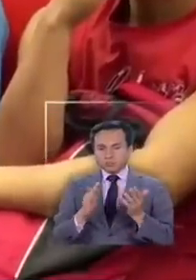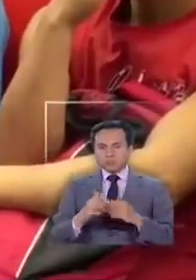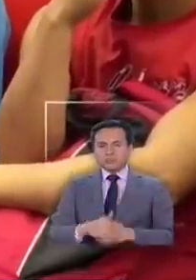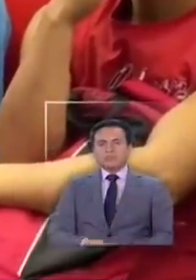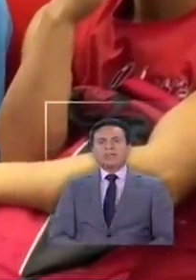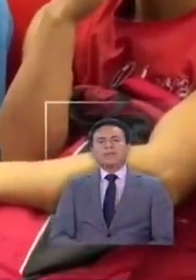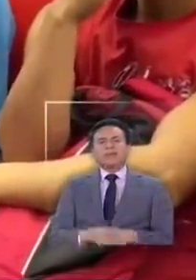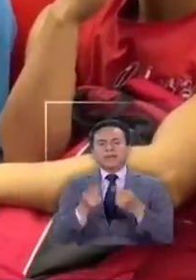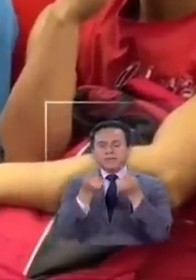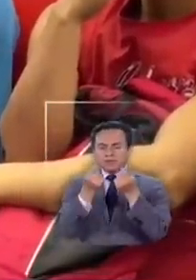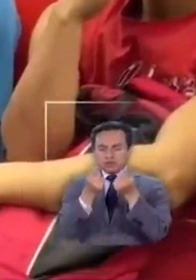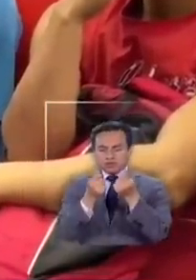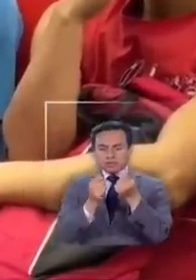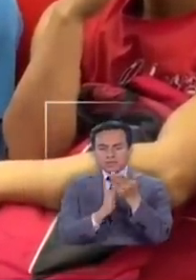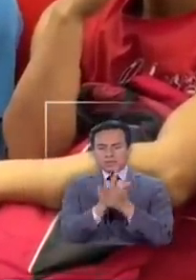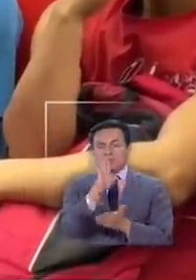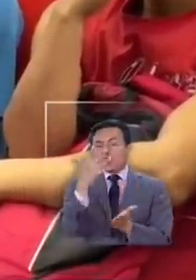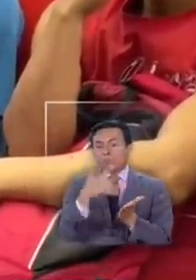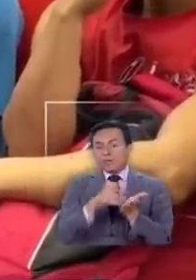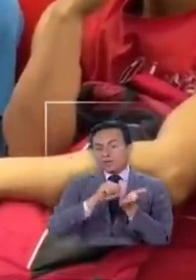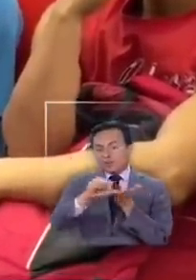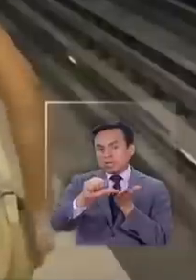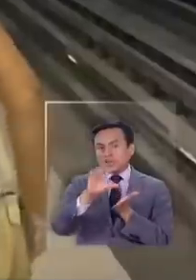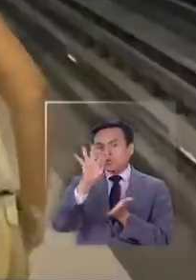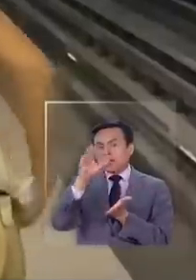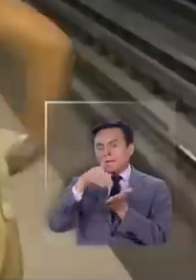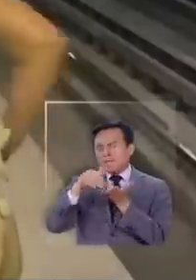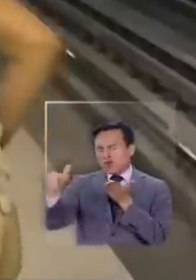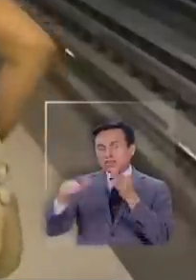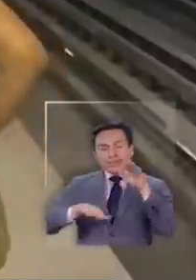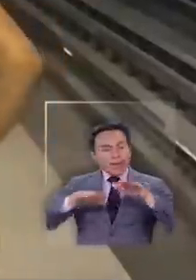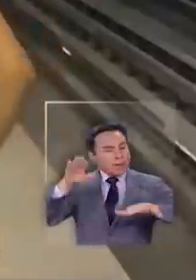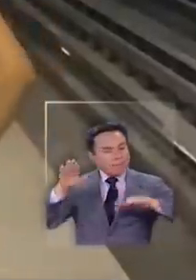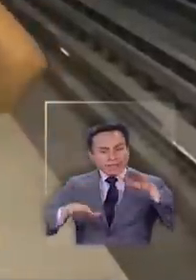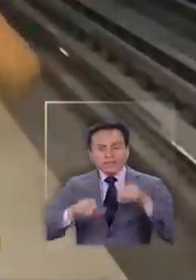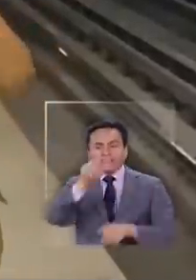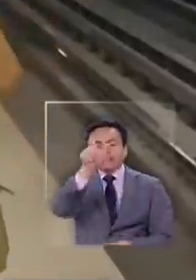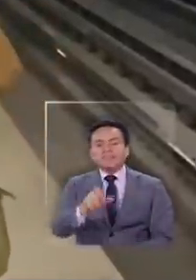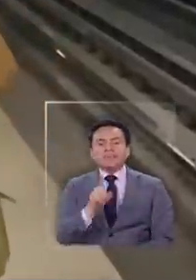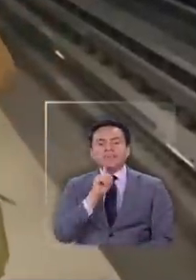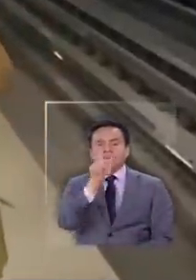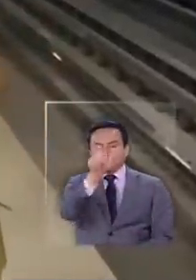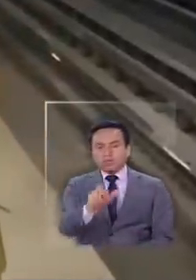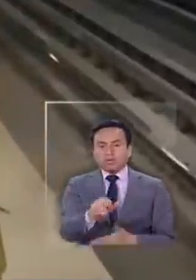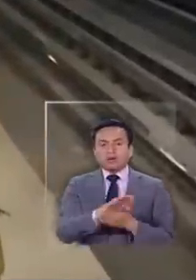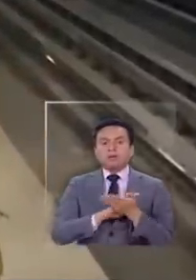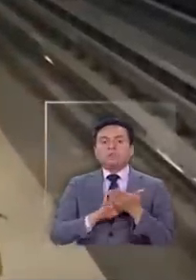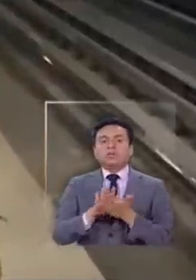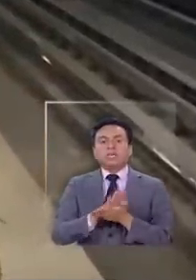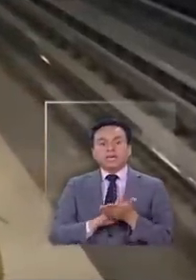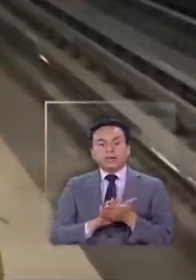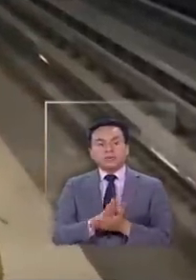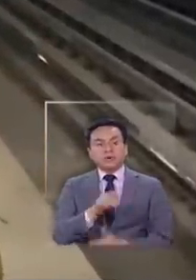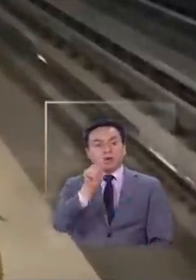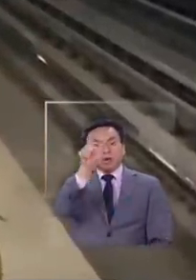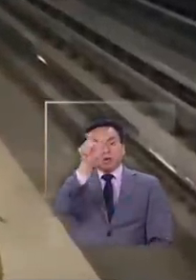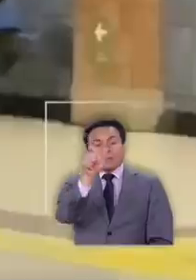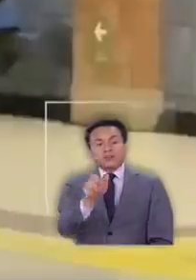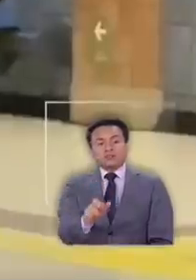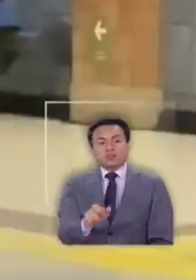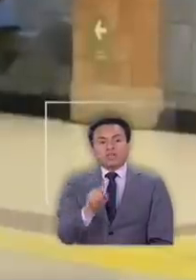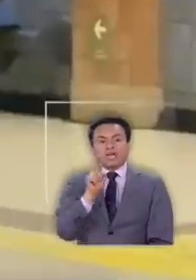En pesos va desde 5.000 a 50 millones. Depende de quién es la persona. Porque, por ejemplo, si la persona